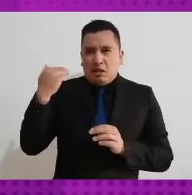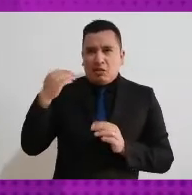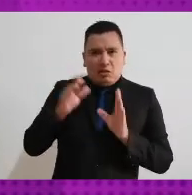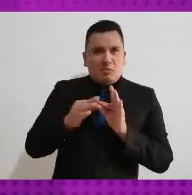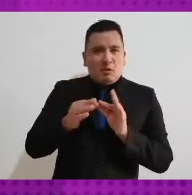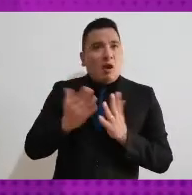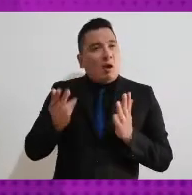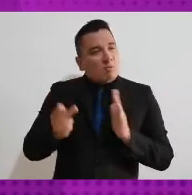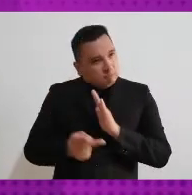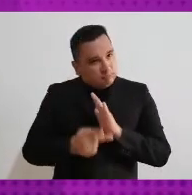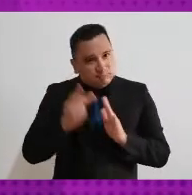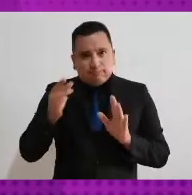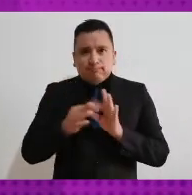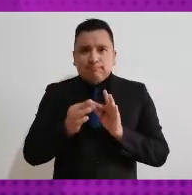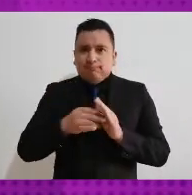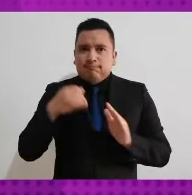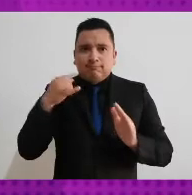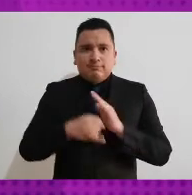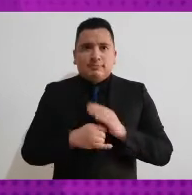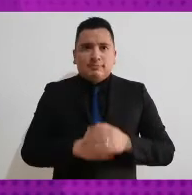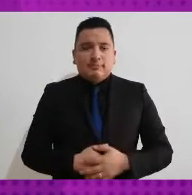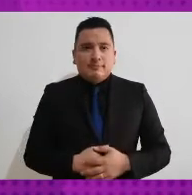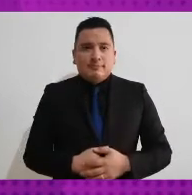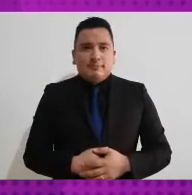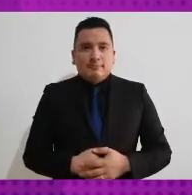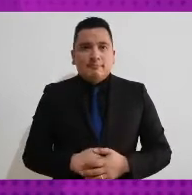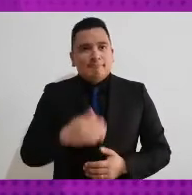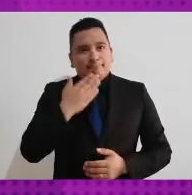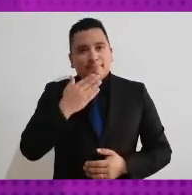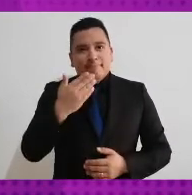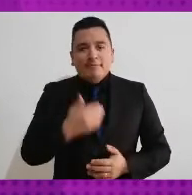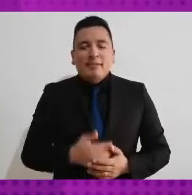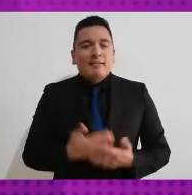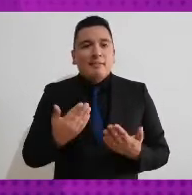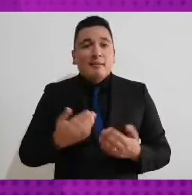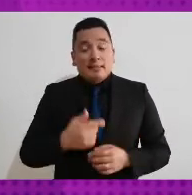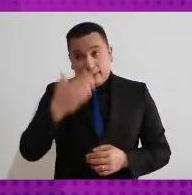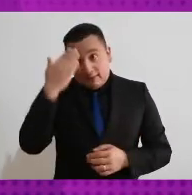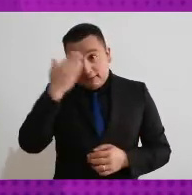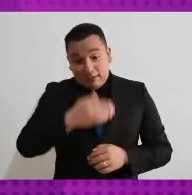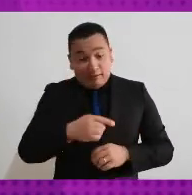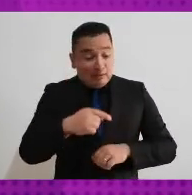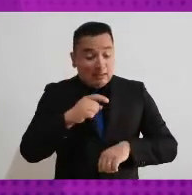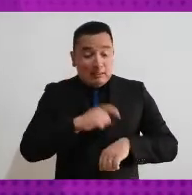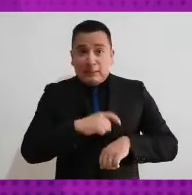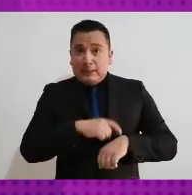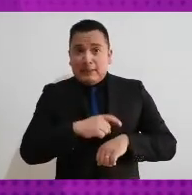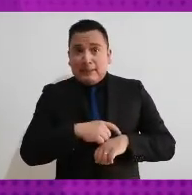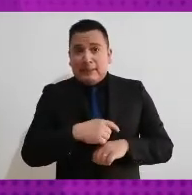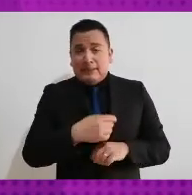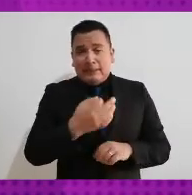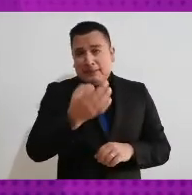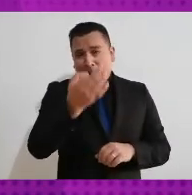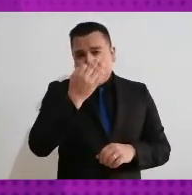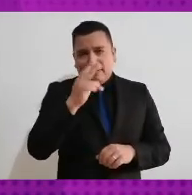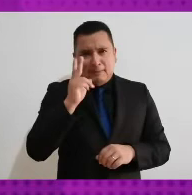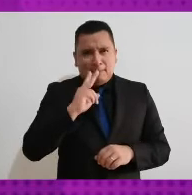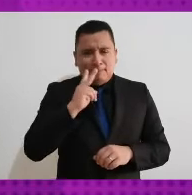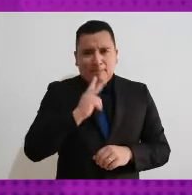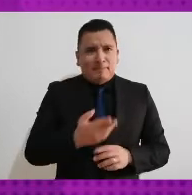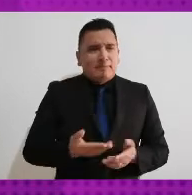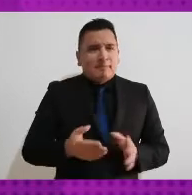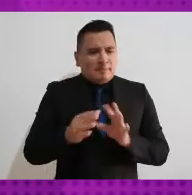ya habíamos abordado. Excelente. Entonces, sin más preámbulos, ya que el tiempo radio y televisión es corto,